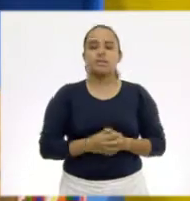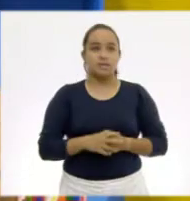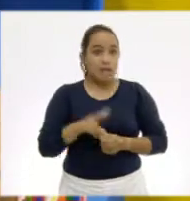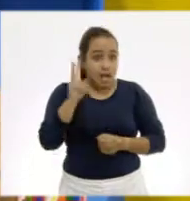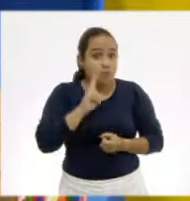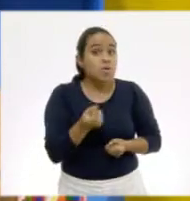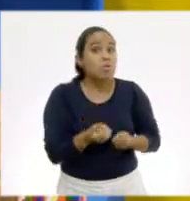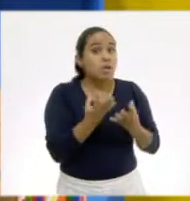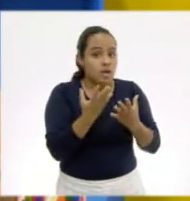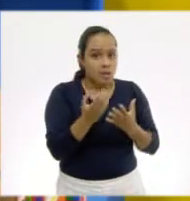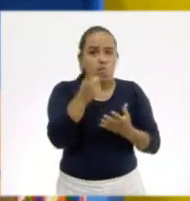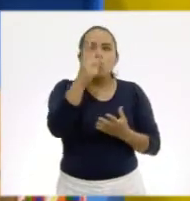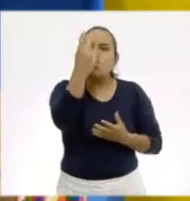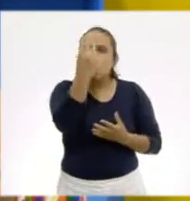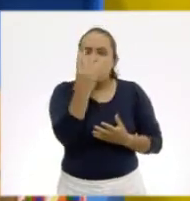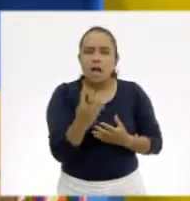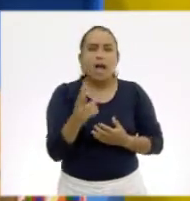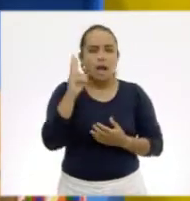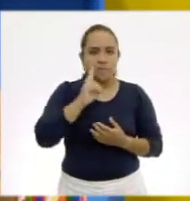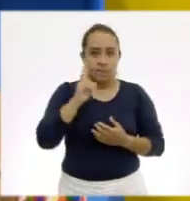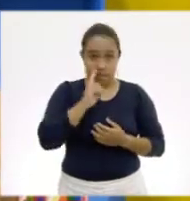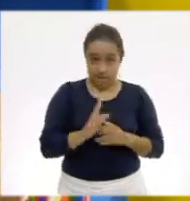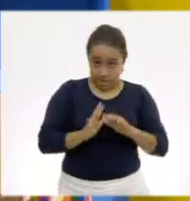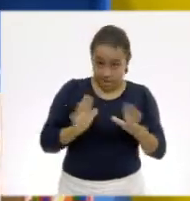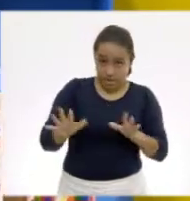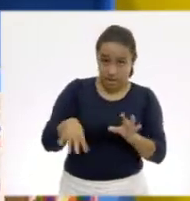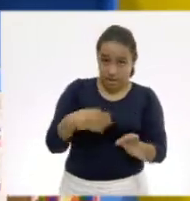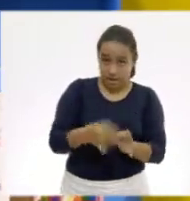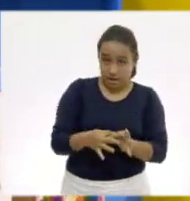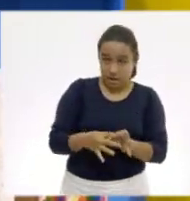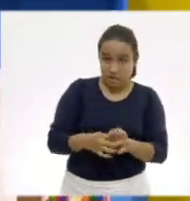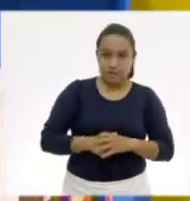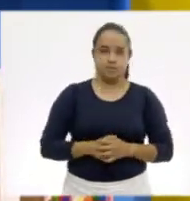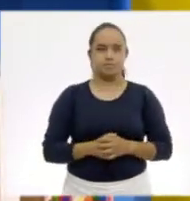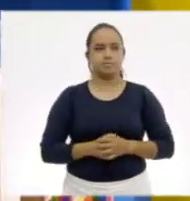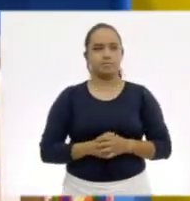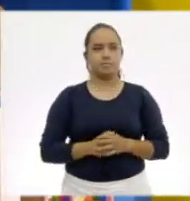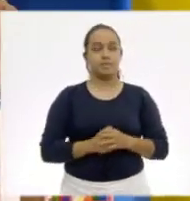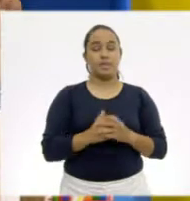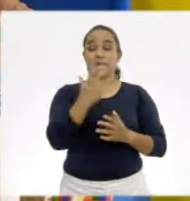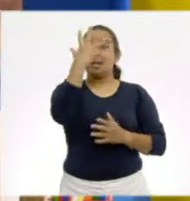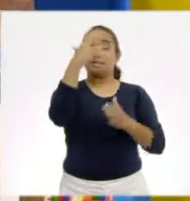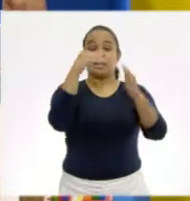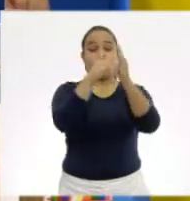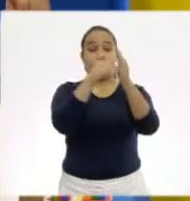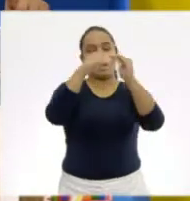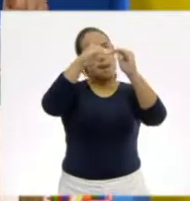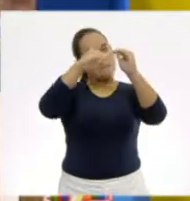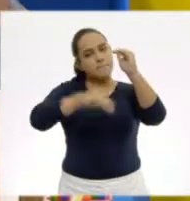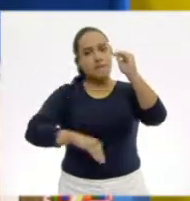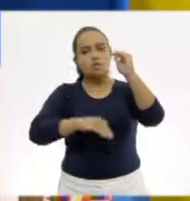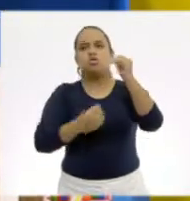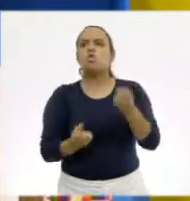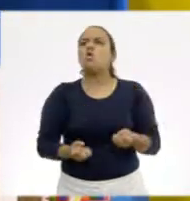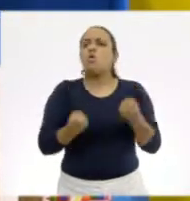A ver, ponte a contarlas. ¿Ya las tienes? Menos de 5,000 metros. Menos de 5,000